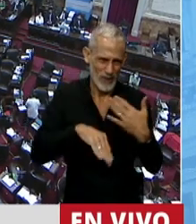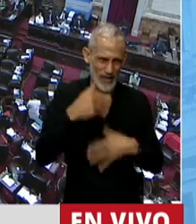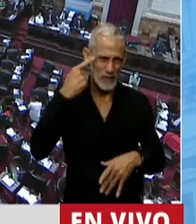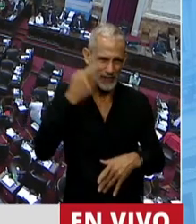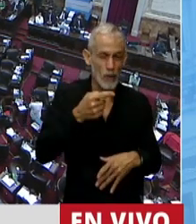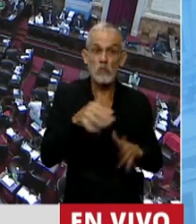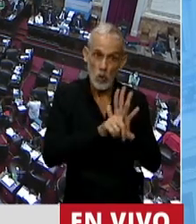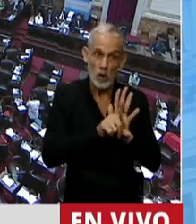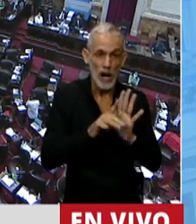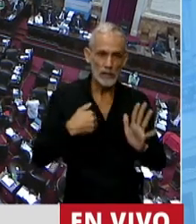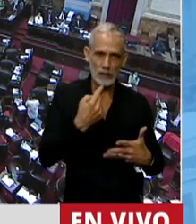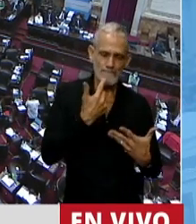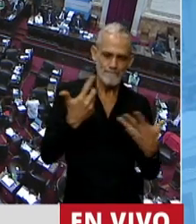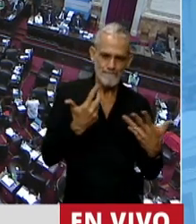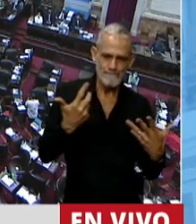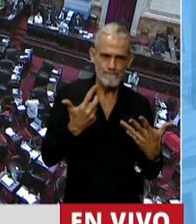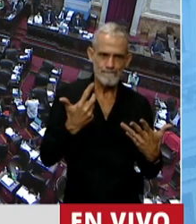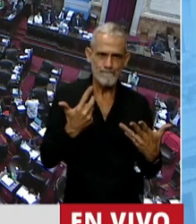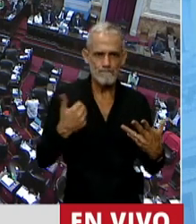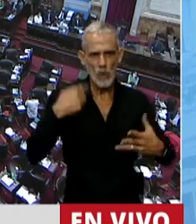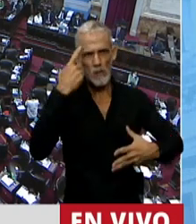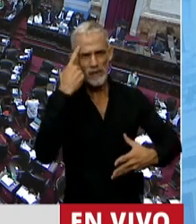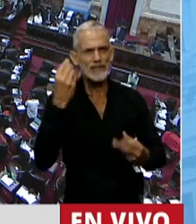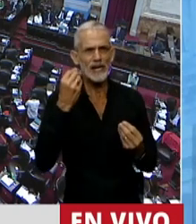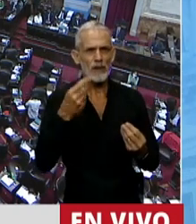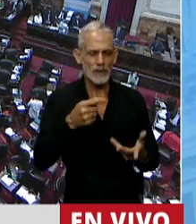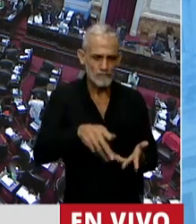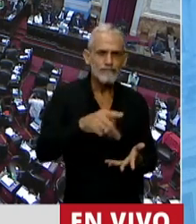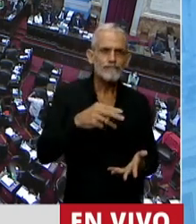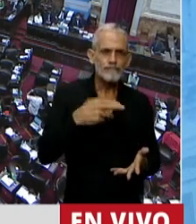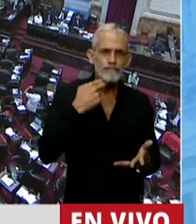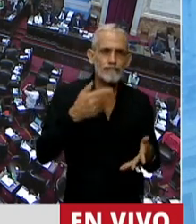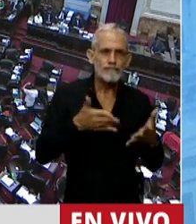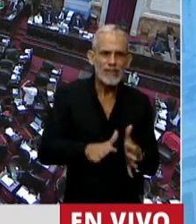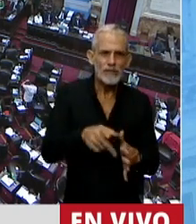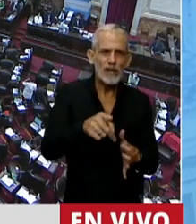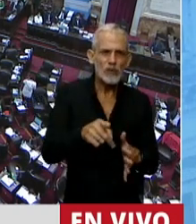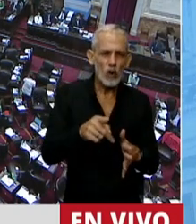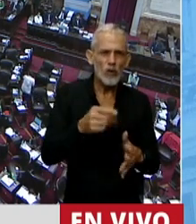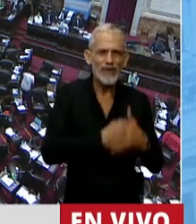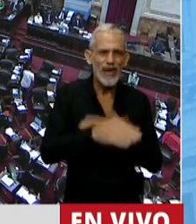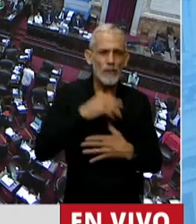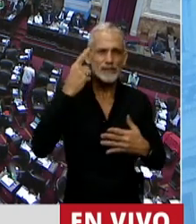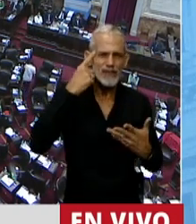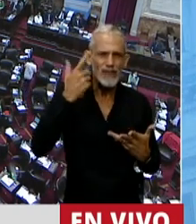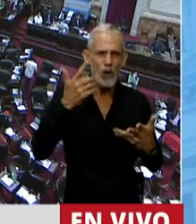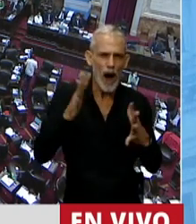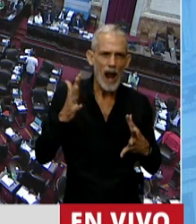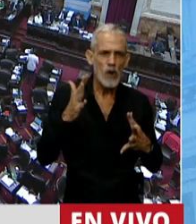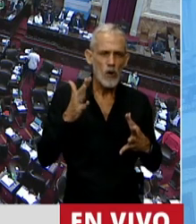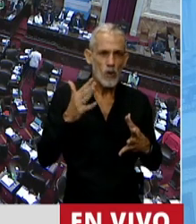ley que también me hace dudar o pensar qué va a pasar con el nacimiento de chicos con discapacidad. Y en esto de que ella